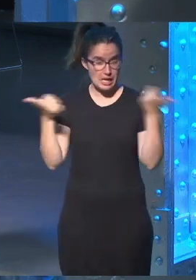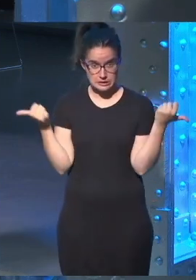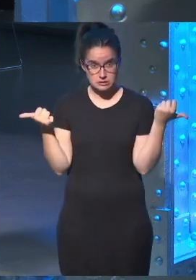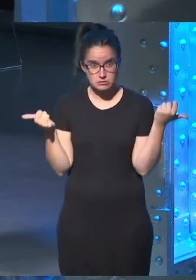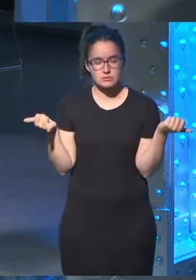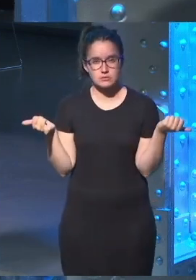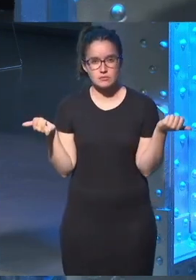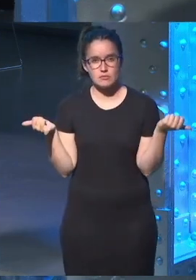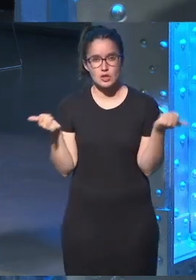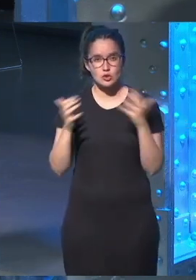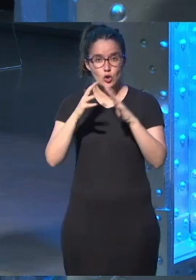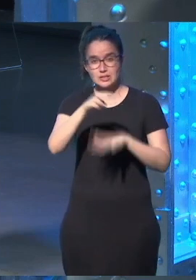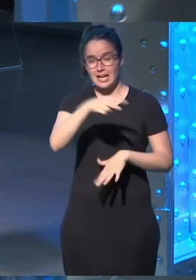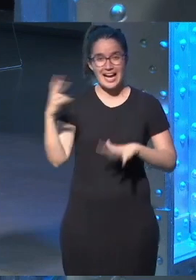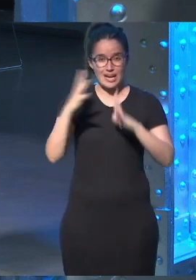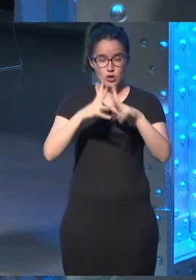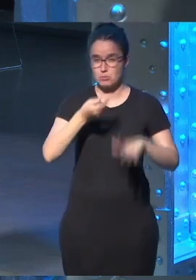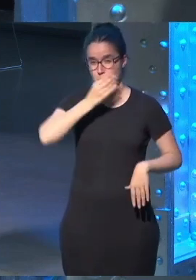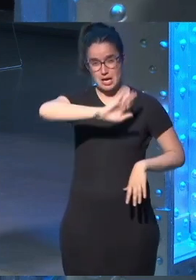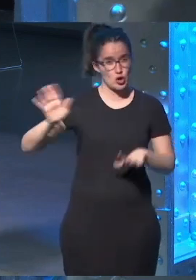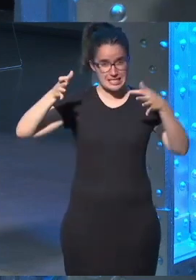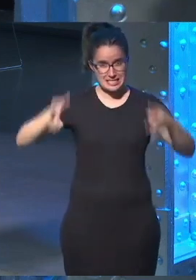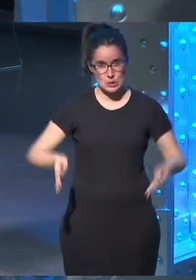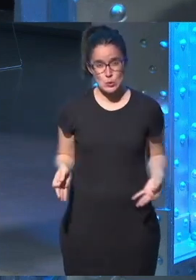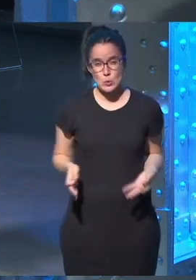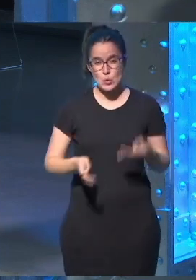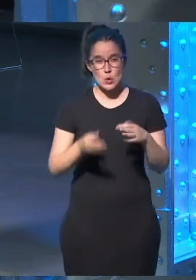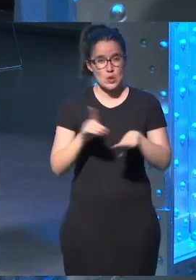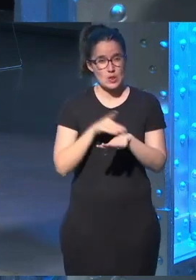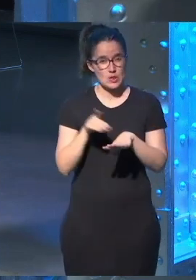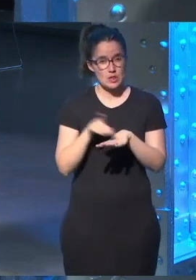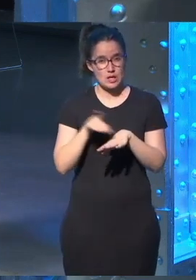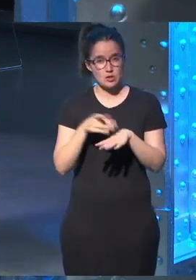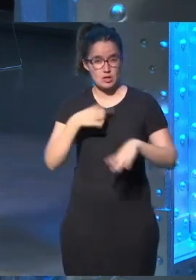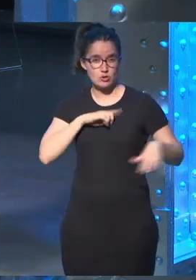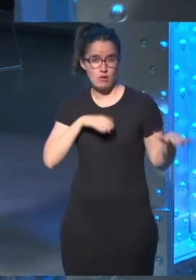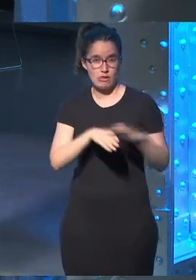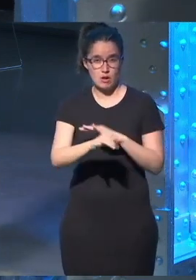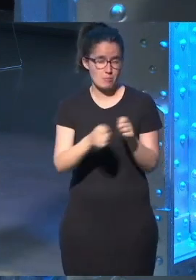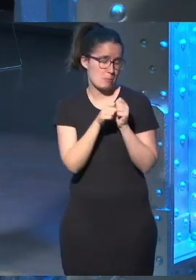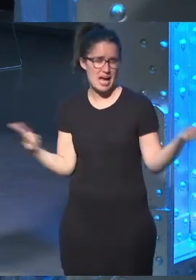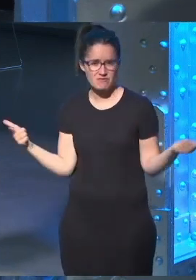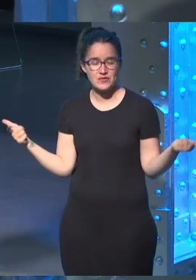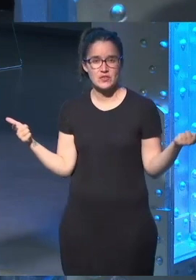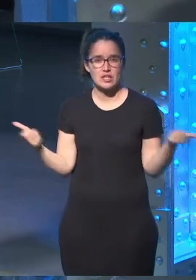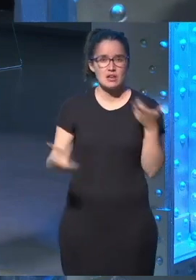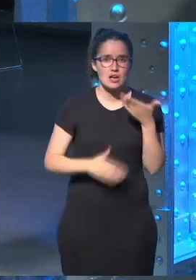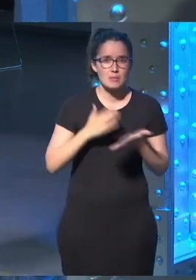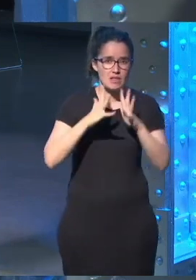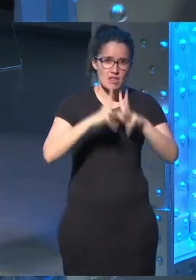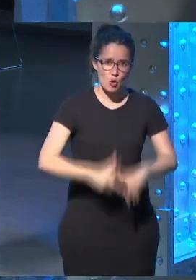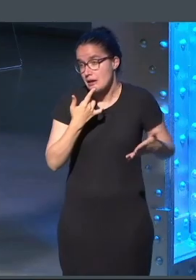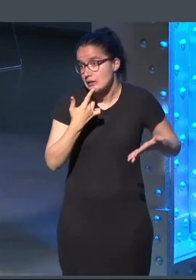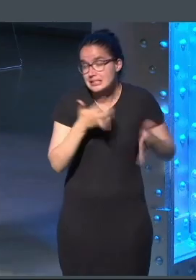de lo que estamos haciendo. Los algoritmos van a ser mejores, la cantidad de datos a la que vamos a tener acceso va a aumentar, la capacidad de